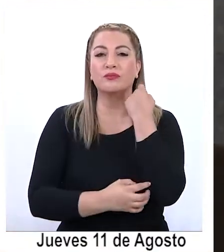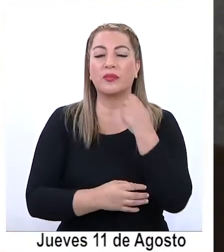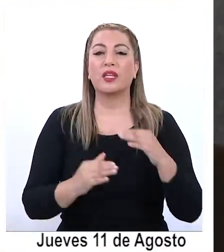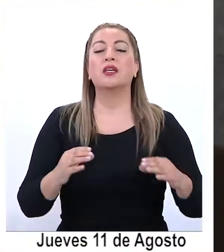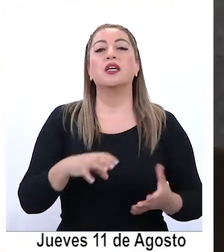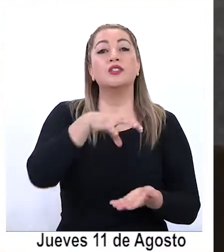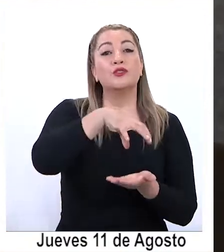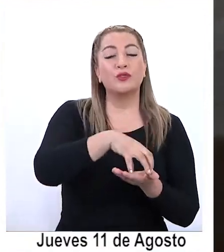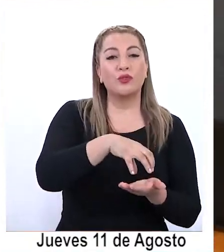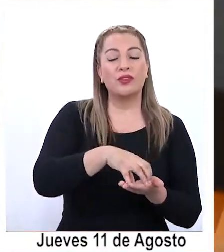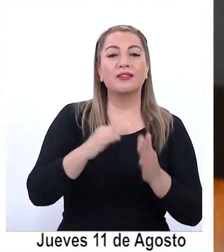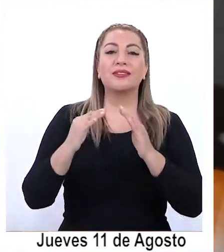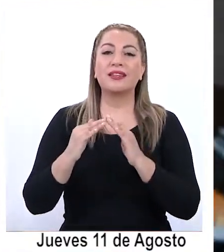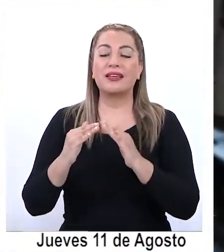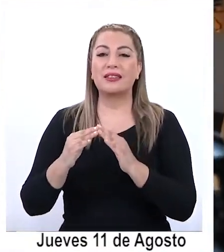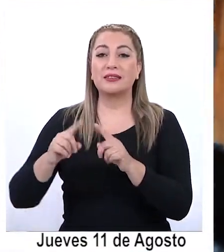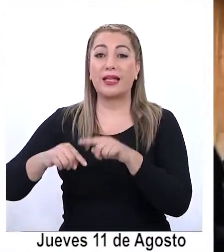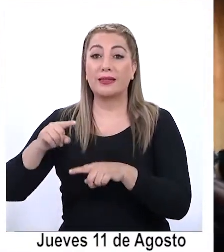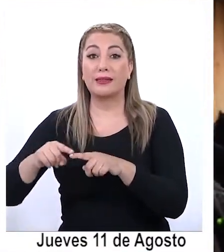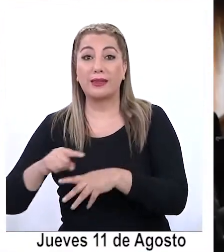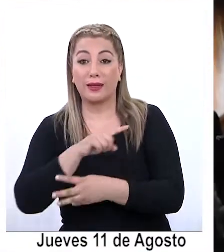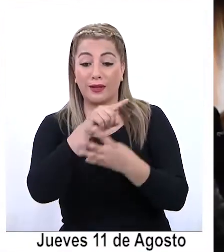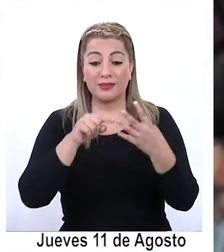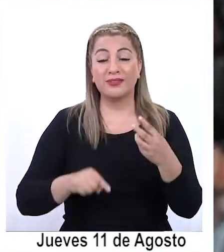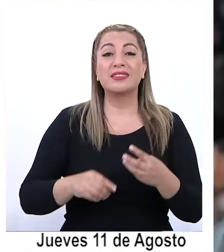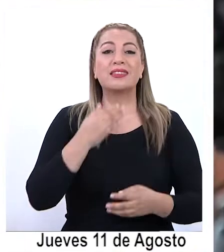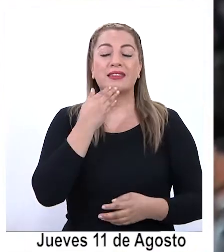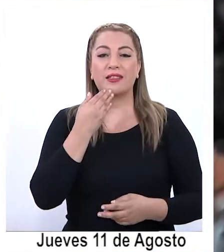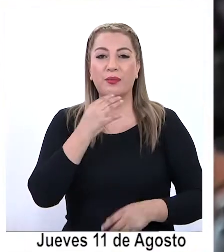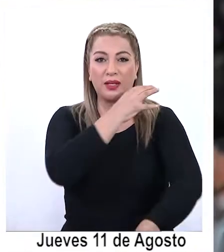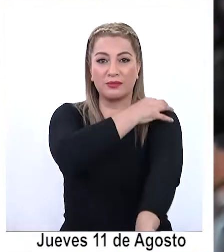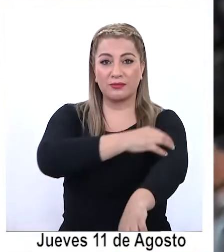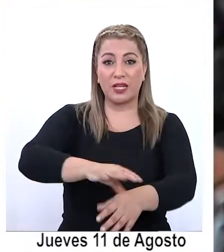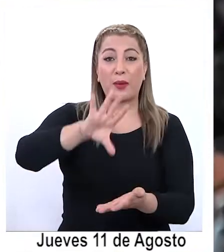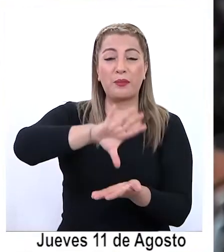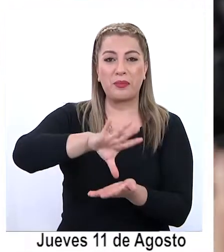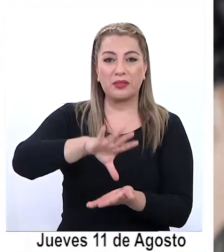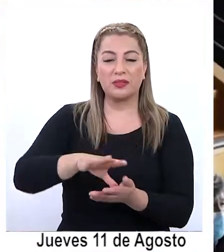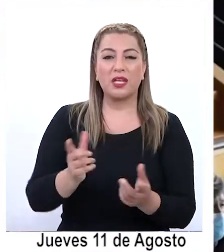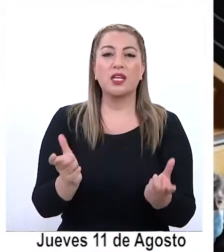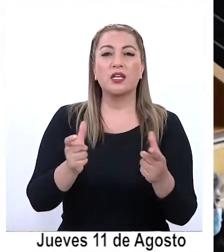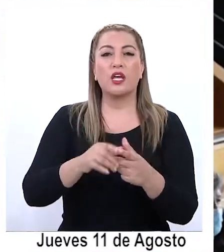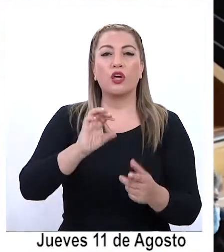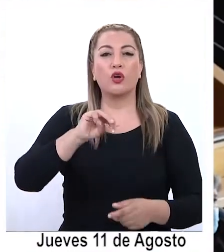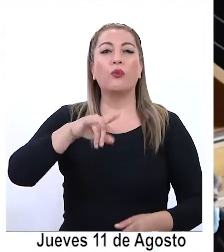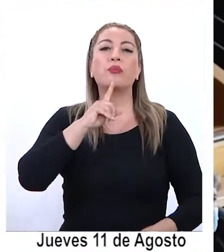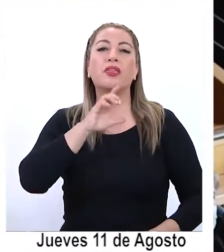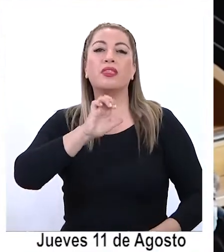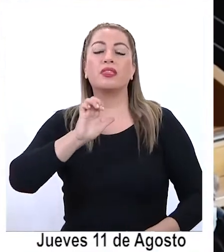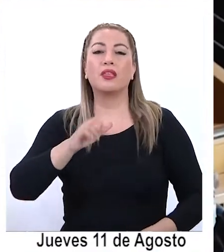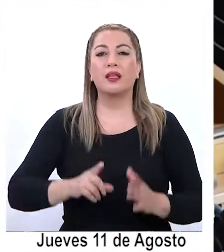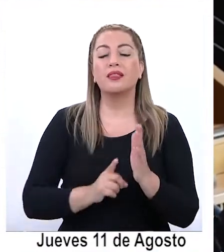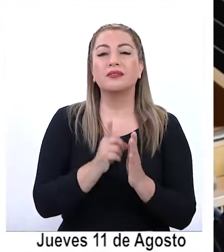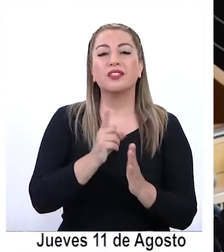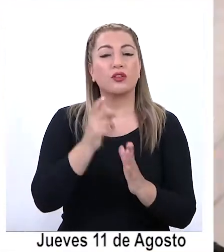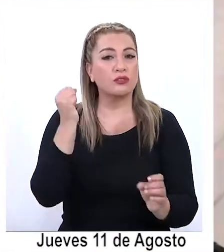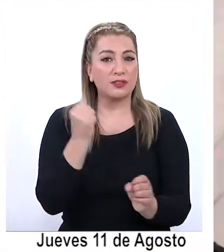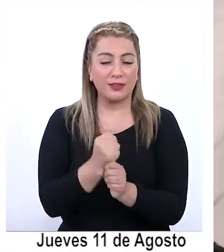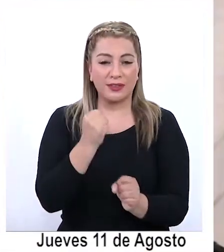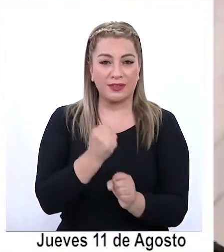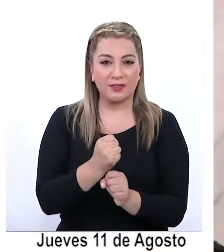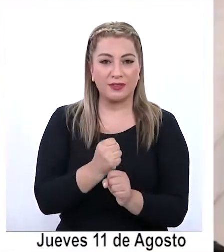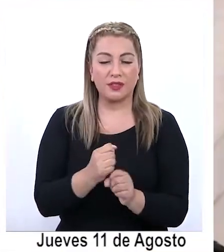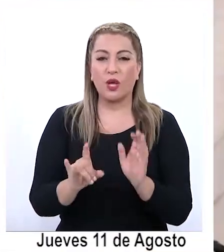Vivienda y Territorio, además de la instalación en todo el país de los comités regionales de desarrollo productivo